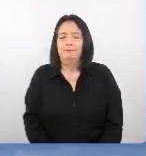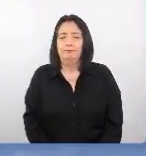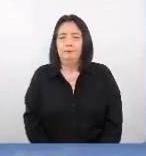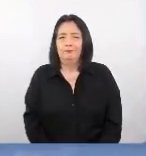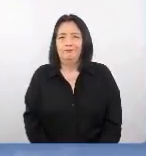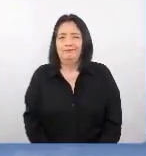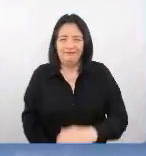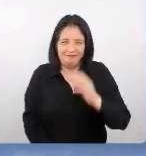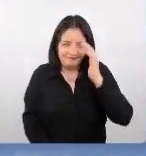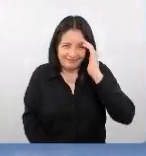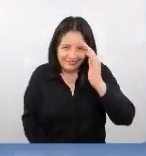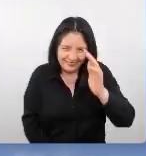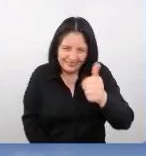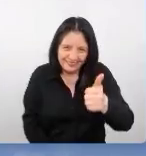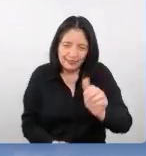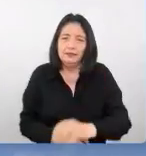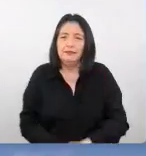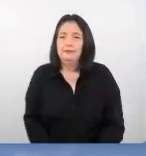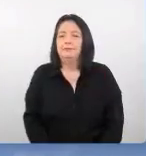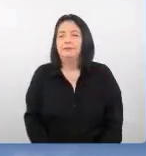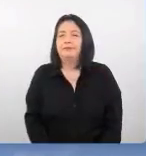bueno Fiel ¿qué tal? ¿cómo estás?